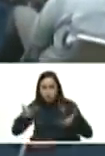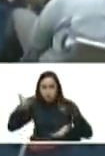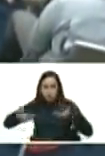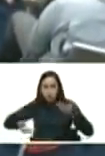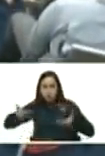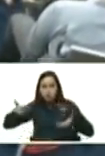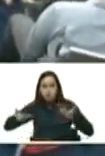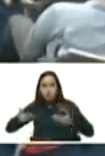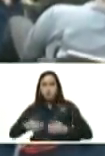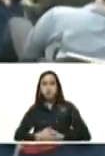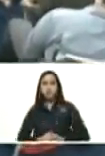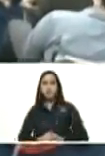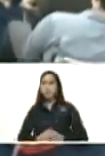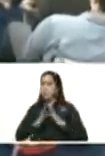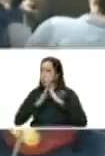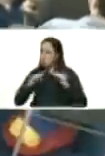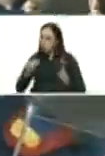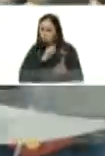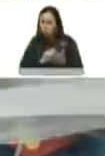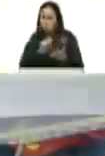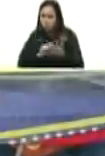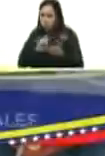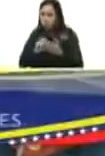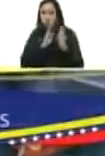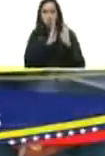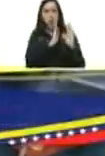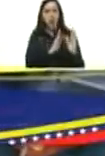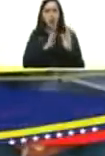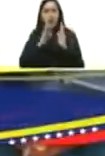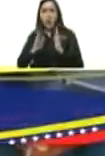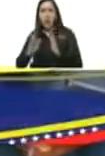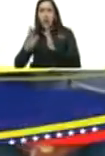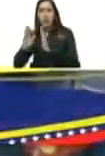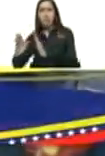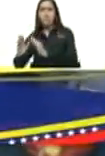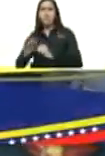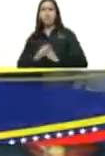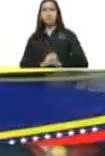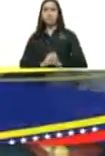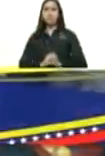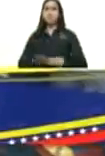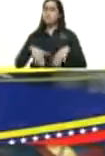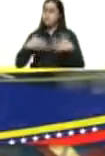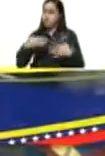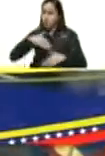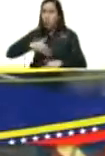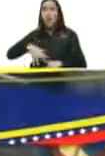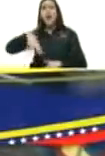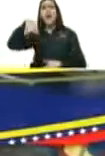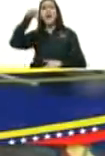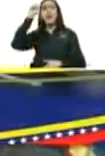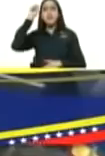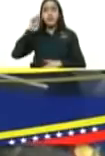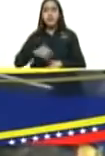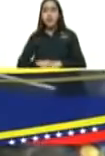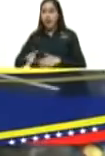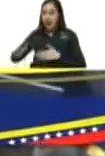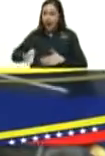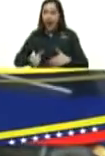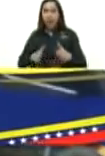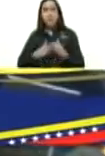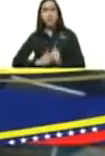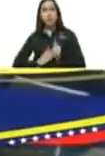todo hay que documentar las etapas para que se pueda entender el camino